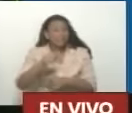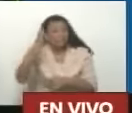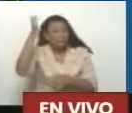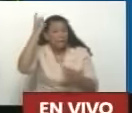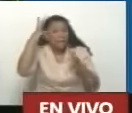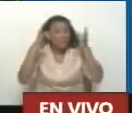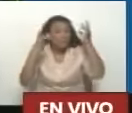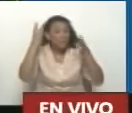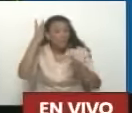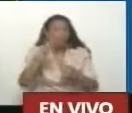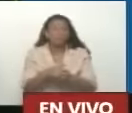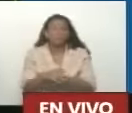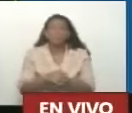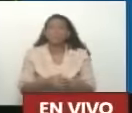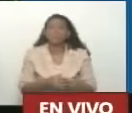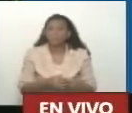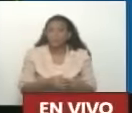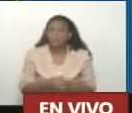Globo